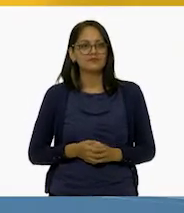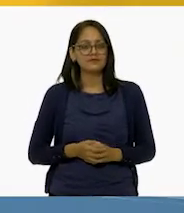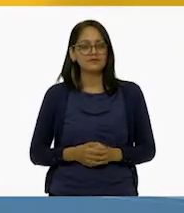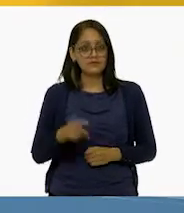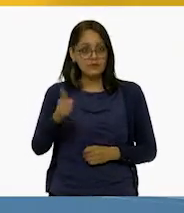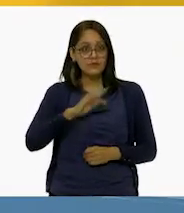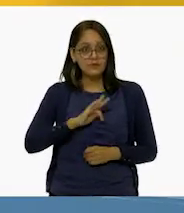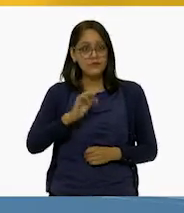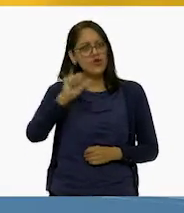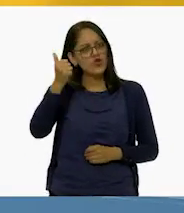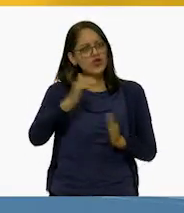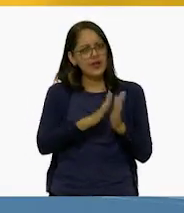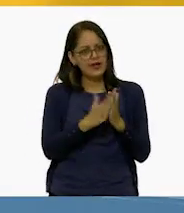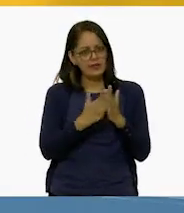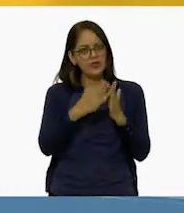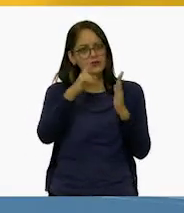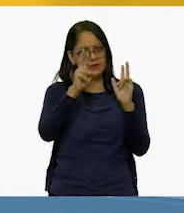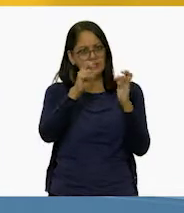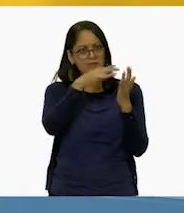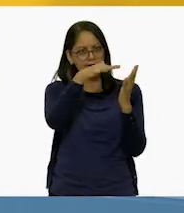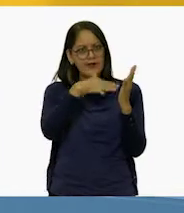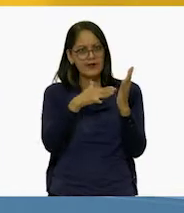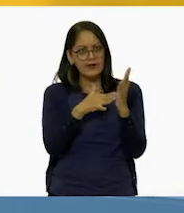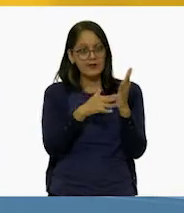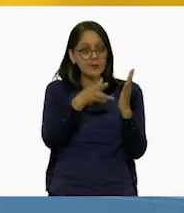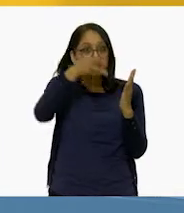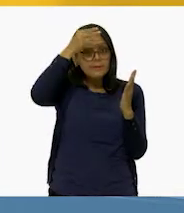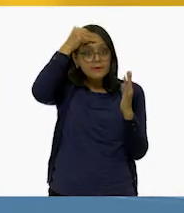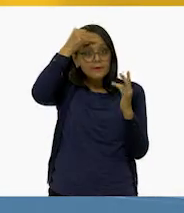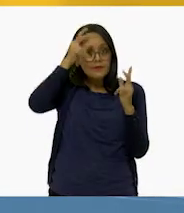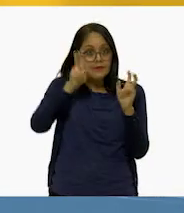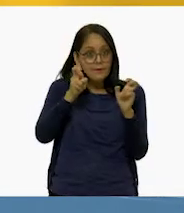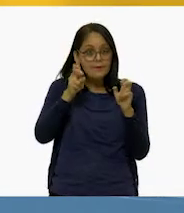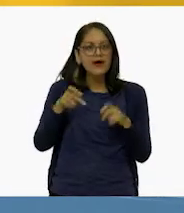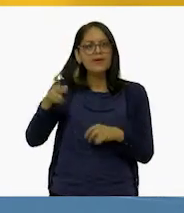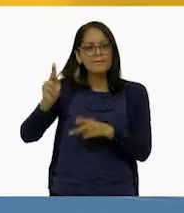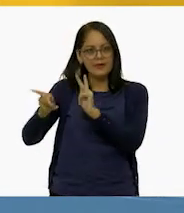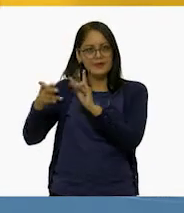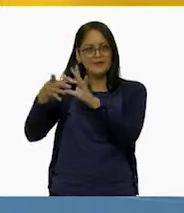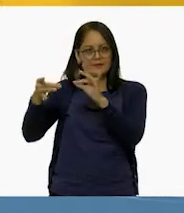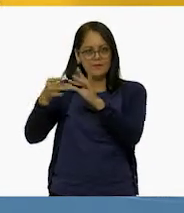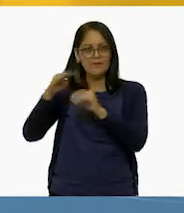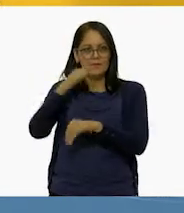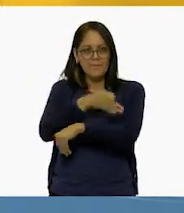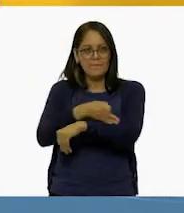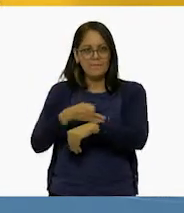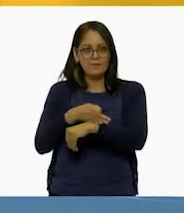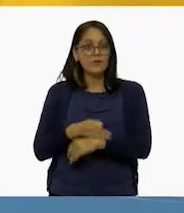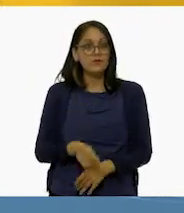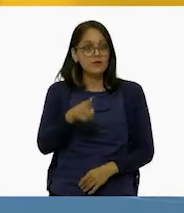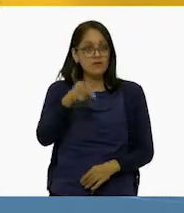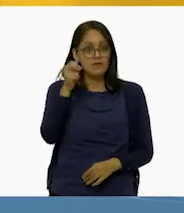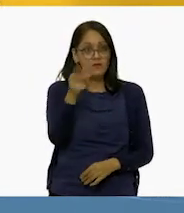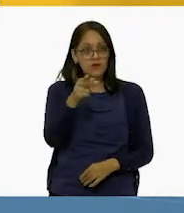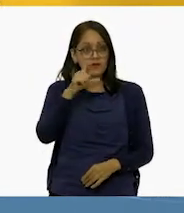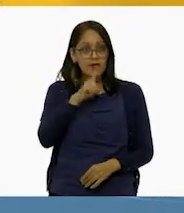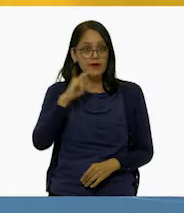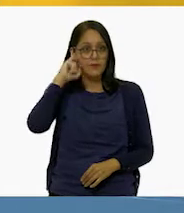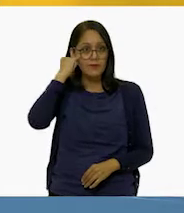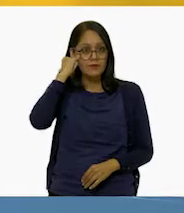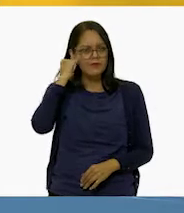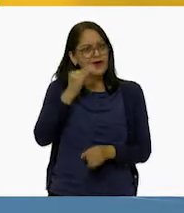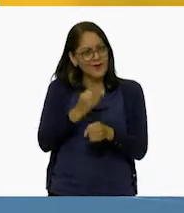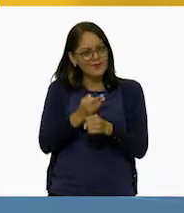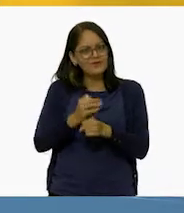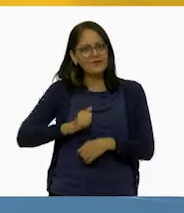Si te es posible, consulta otros libros y comenta el tema de hoy con tu familia. Si tienes la fortuna de hablar una lengua indígena,